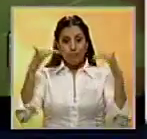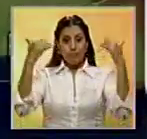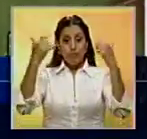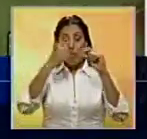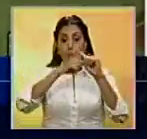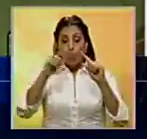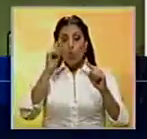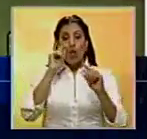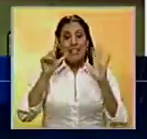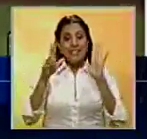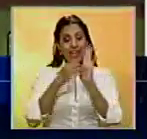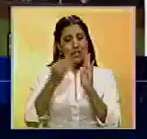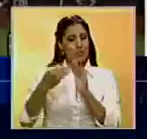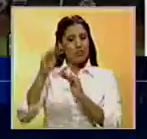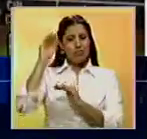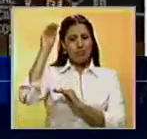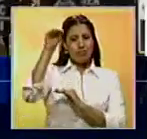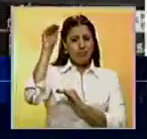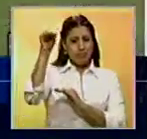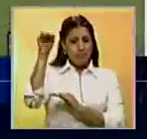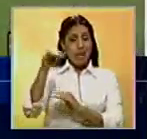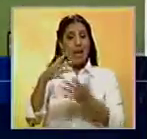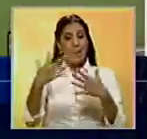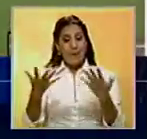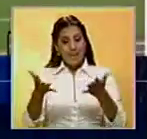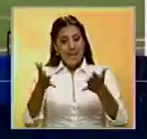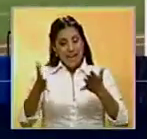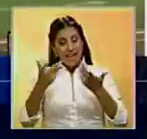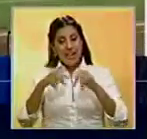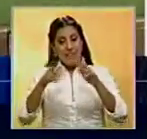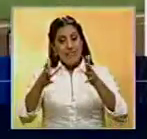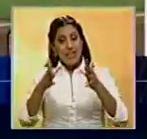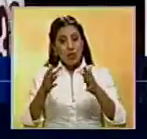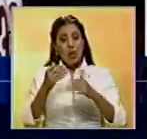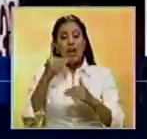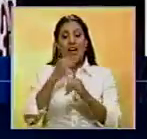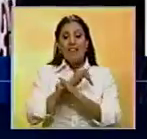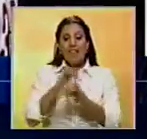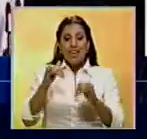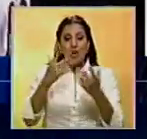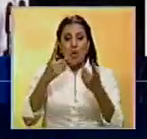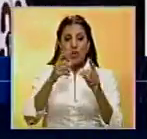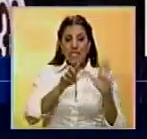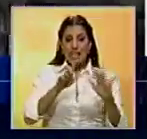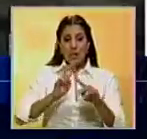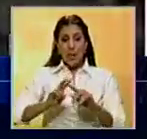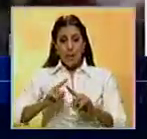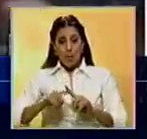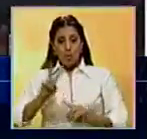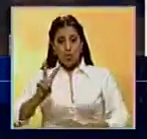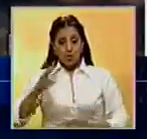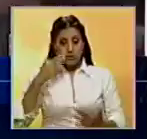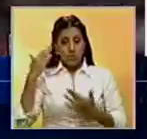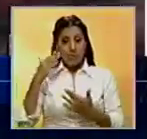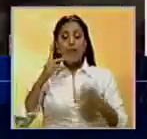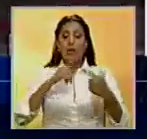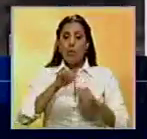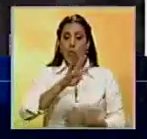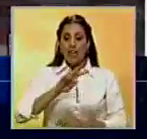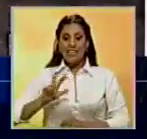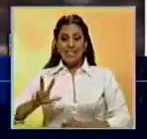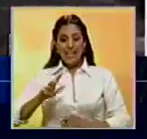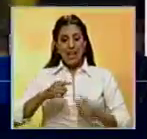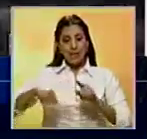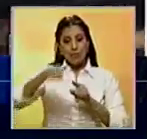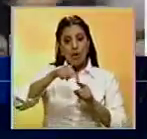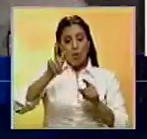Wilson Ramos penetró el séptimo en ronda de la campaña para aportar a la victoria de los nacionales de Washington ante los Phillies de Filadelfia de 7 carreras por 2. Se fue de 4-3 con